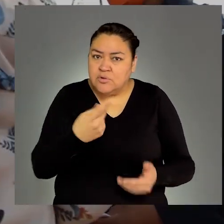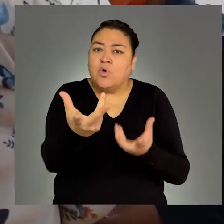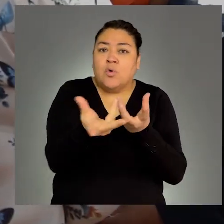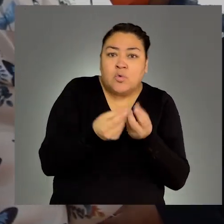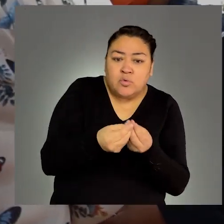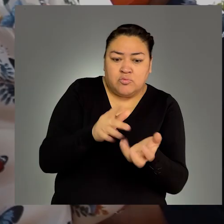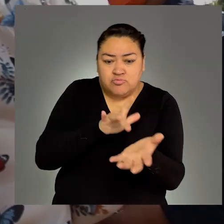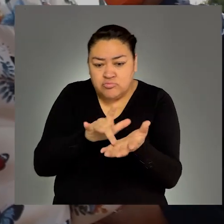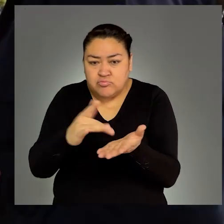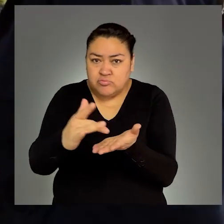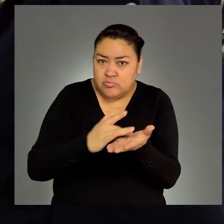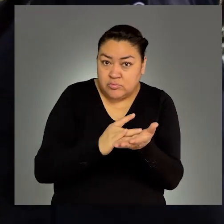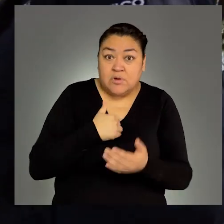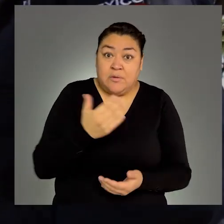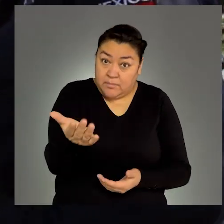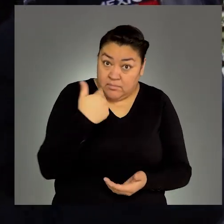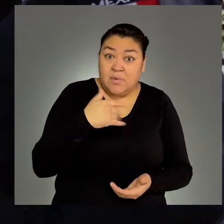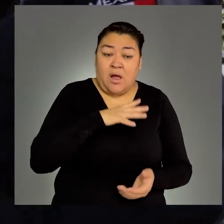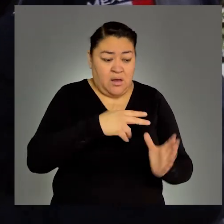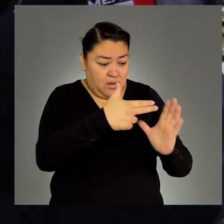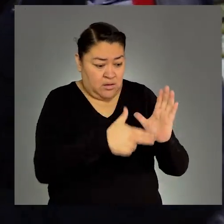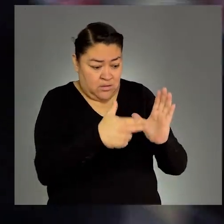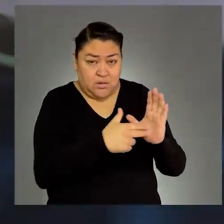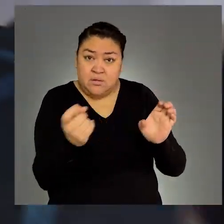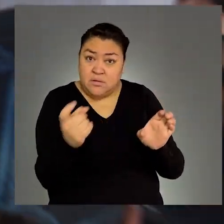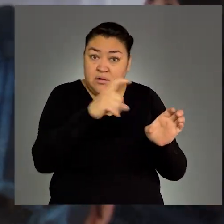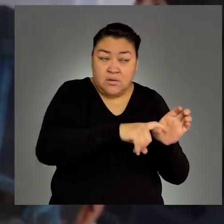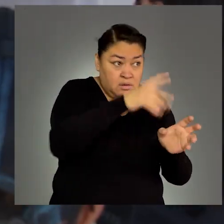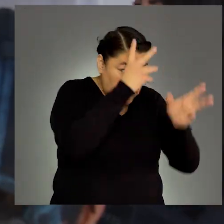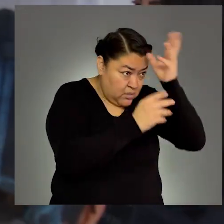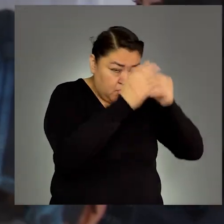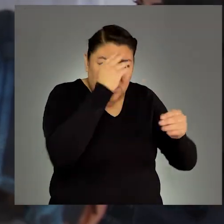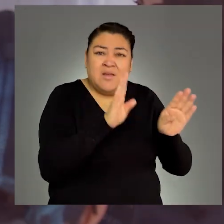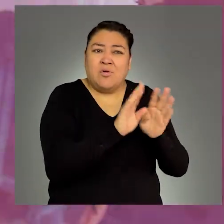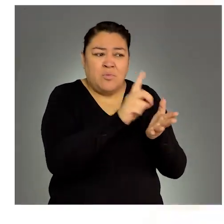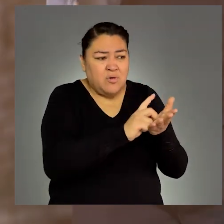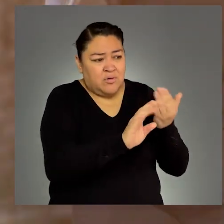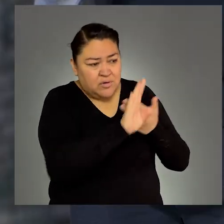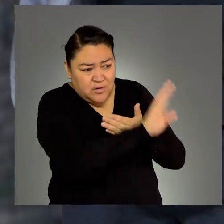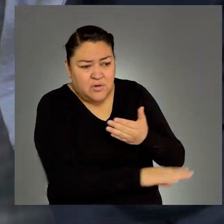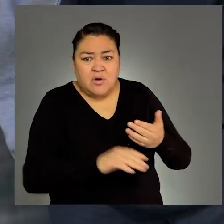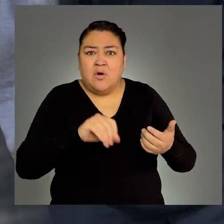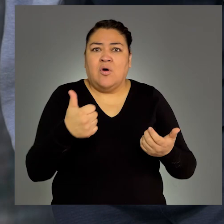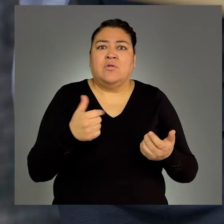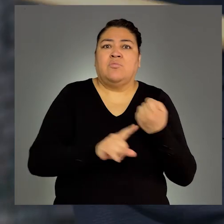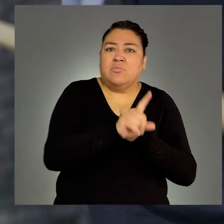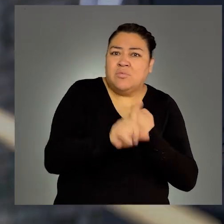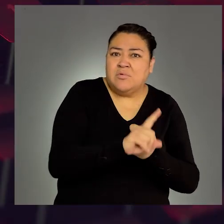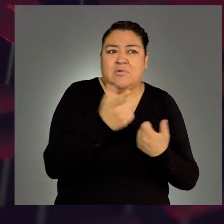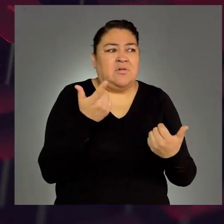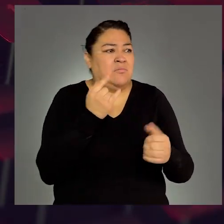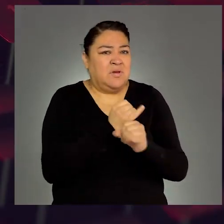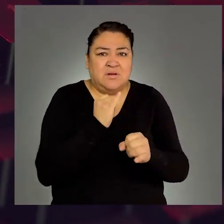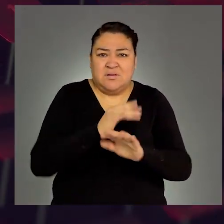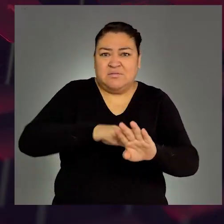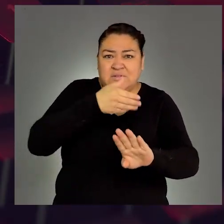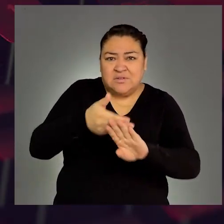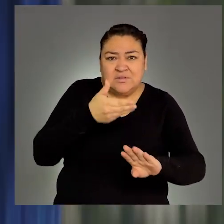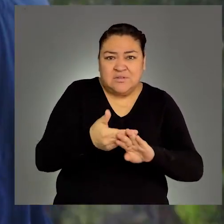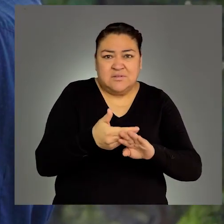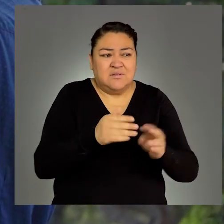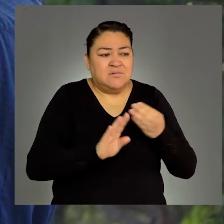es una tarea conjunta. Sociedad y gobierno. Acércate a nuestros talleres para prevenir adicciones, extorsiones y delitos